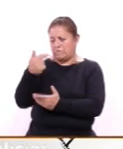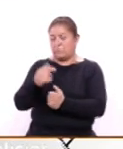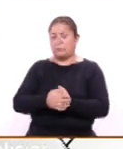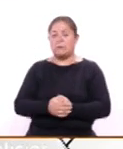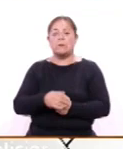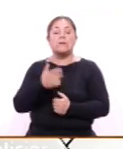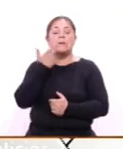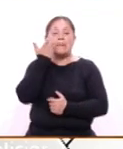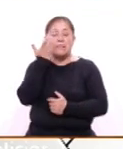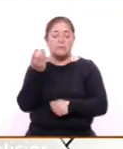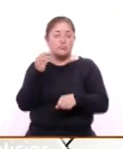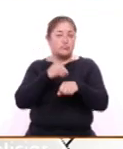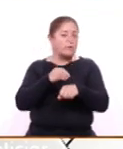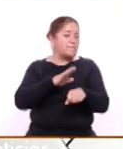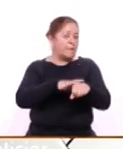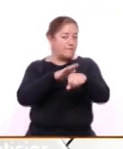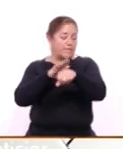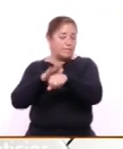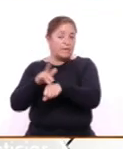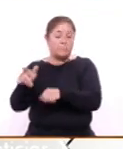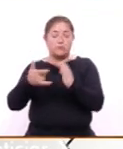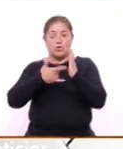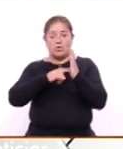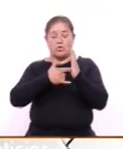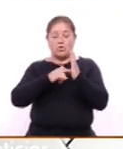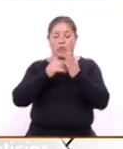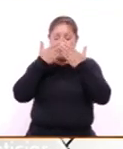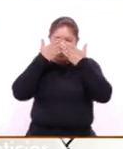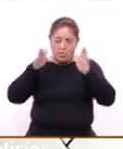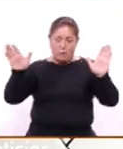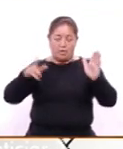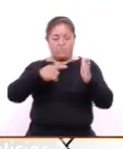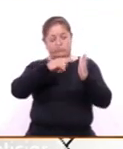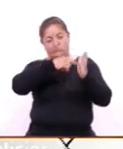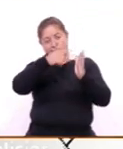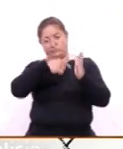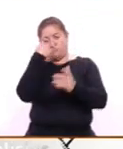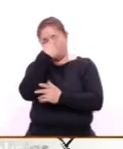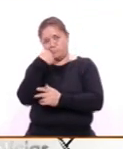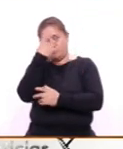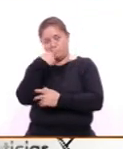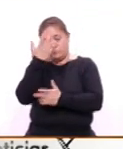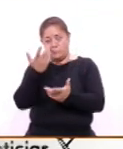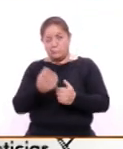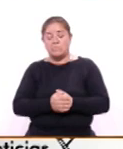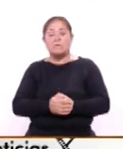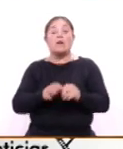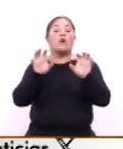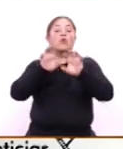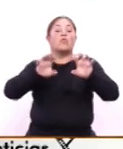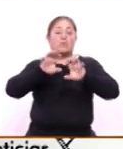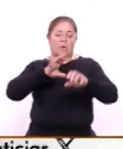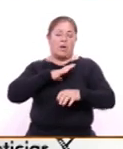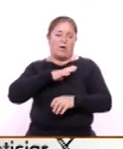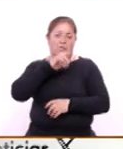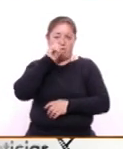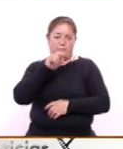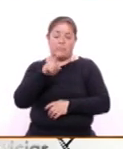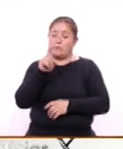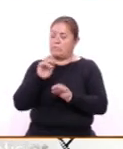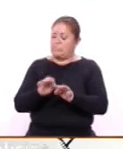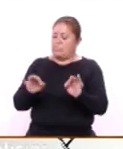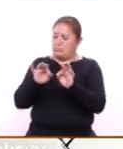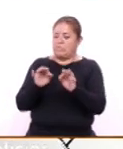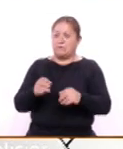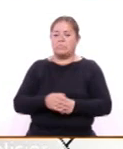queremos implementar muchos más porque como el horario se va a alargar también tenemos computación, se me estaba yendo algo muy importante